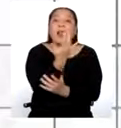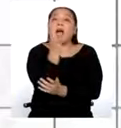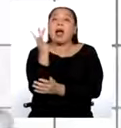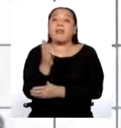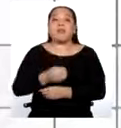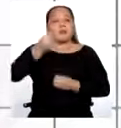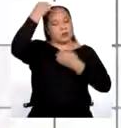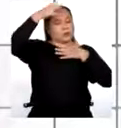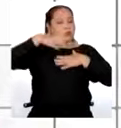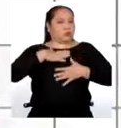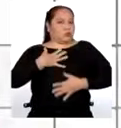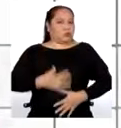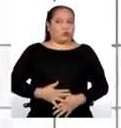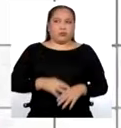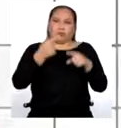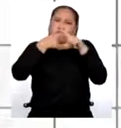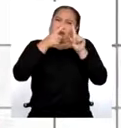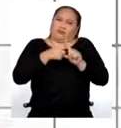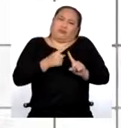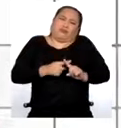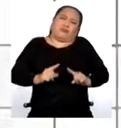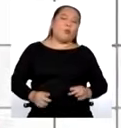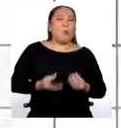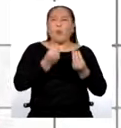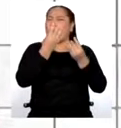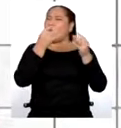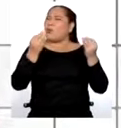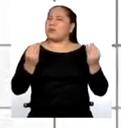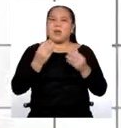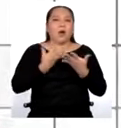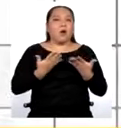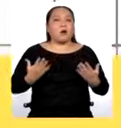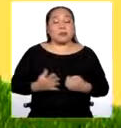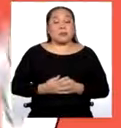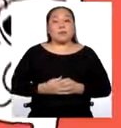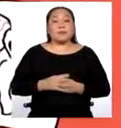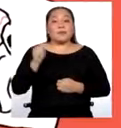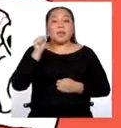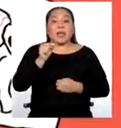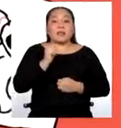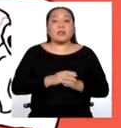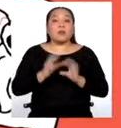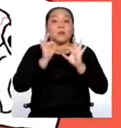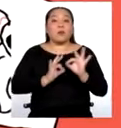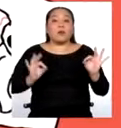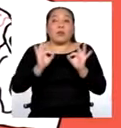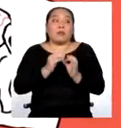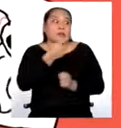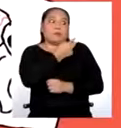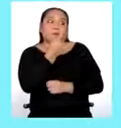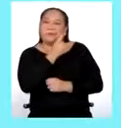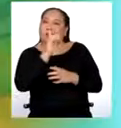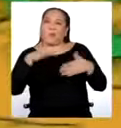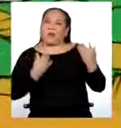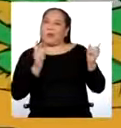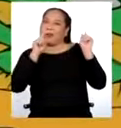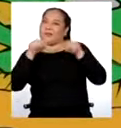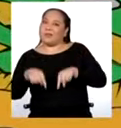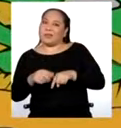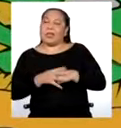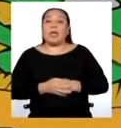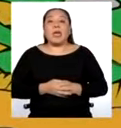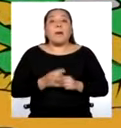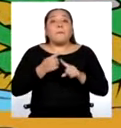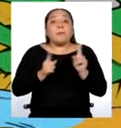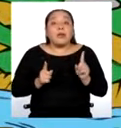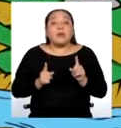hidratarse, bañarse y ¡uff! infinidades de cosas. Sin ella, probablemente Hugo no estaría aquí con nosotros. Pero, ¿qué